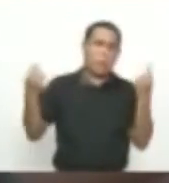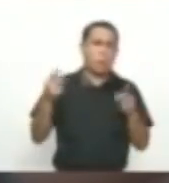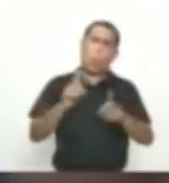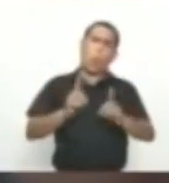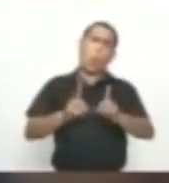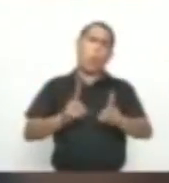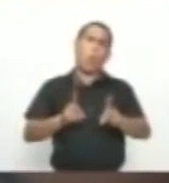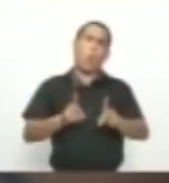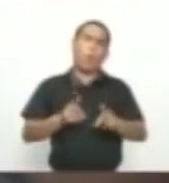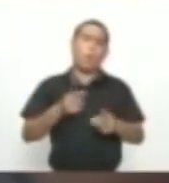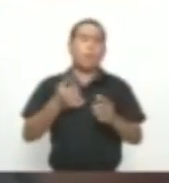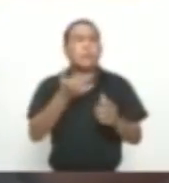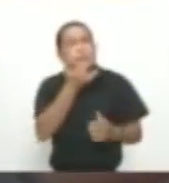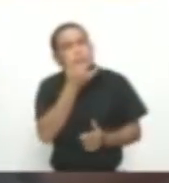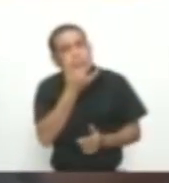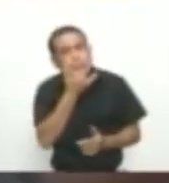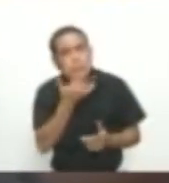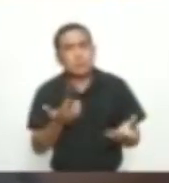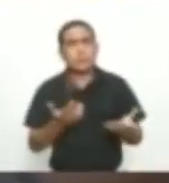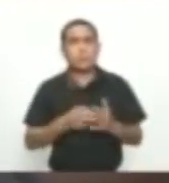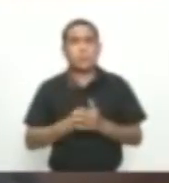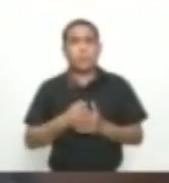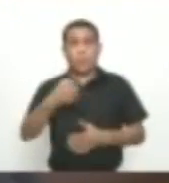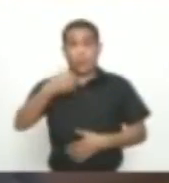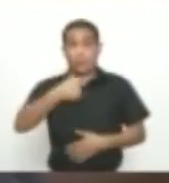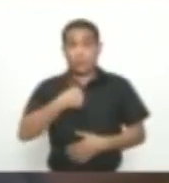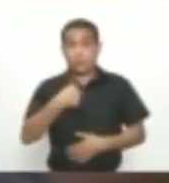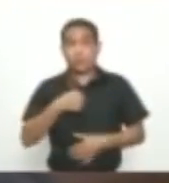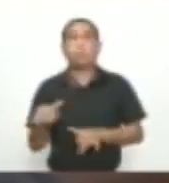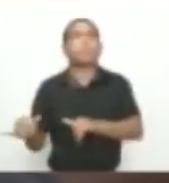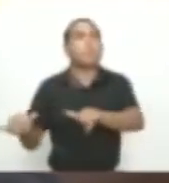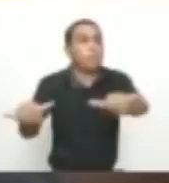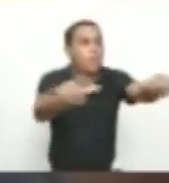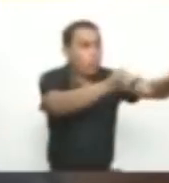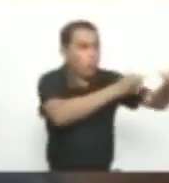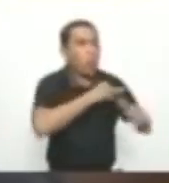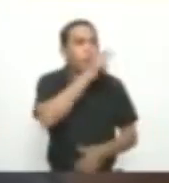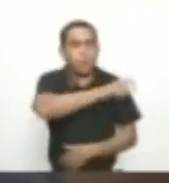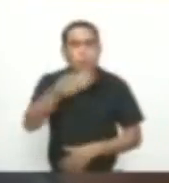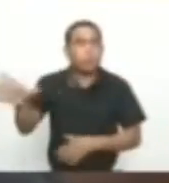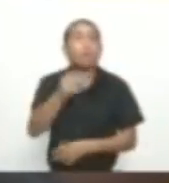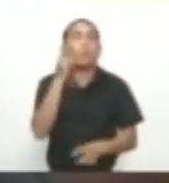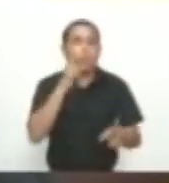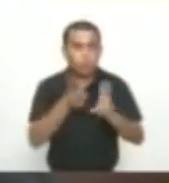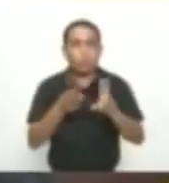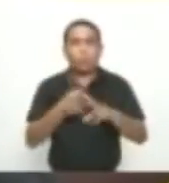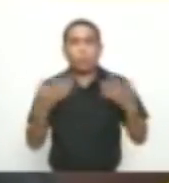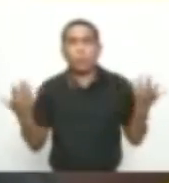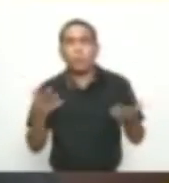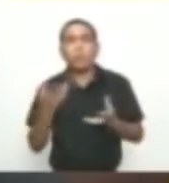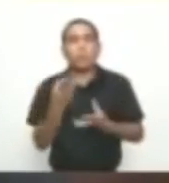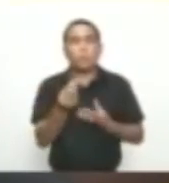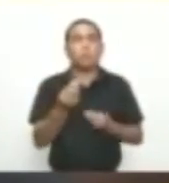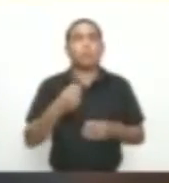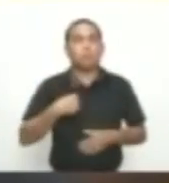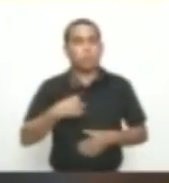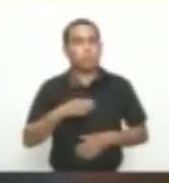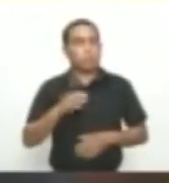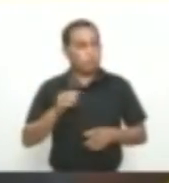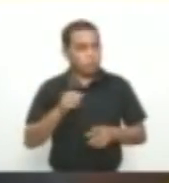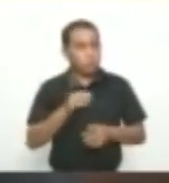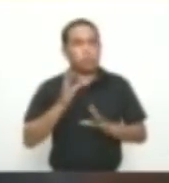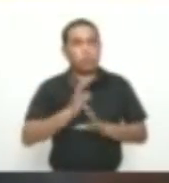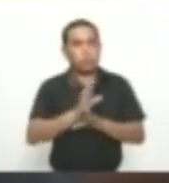Que resulta de que yo como todo el mundo conoce, lidero una gran obra social